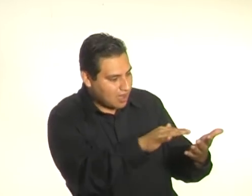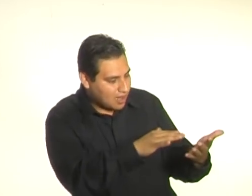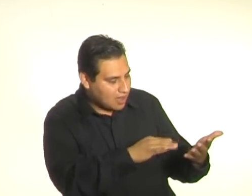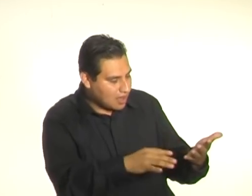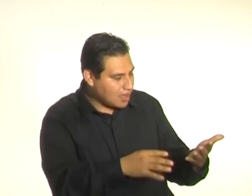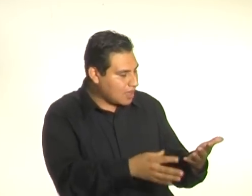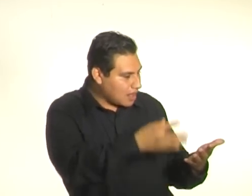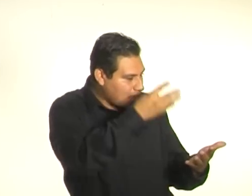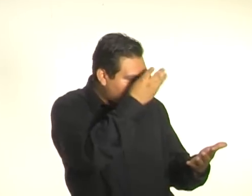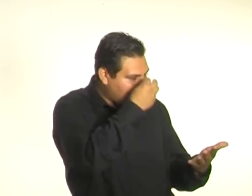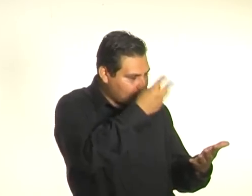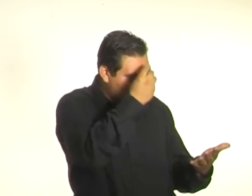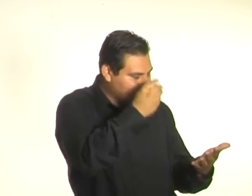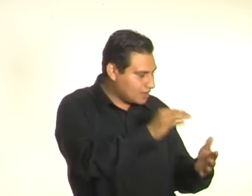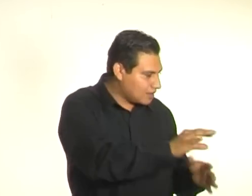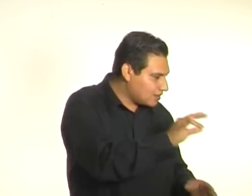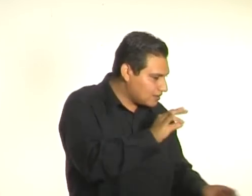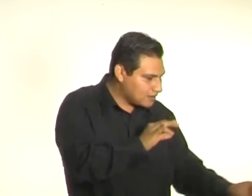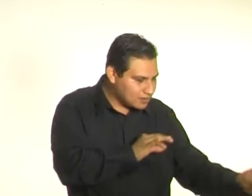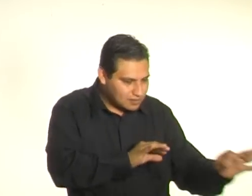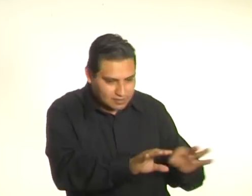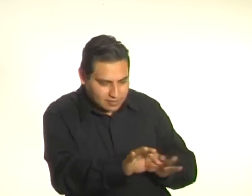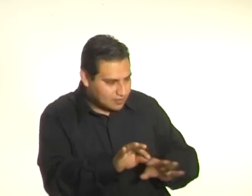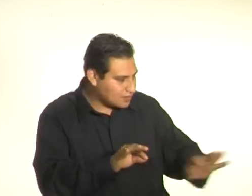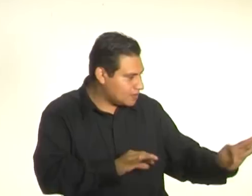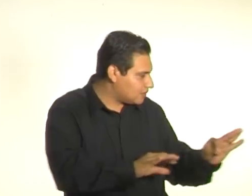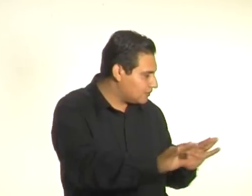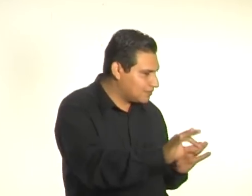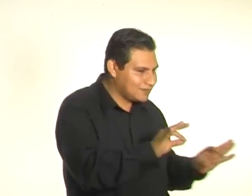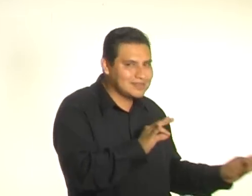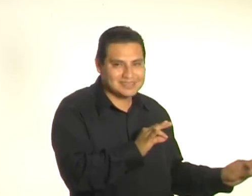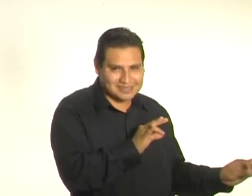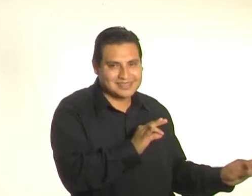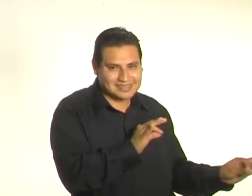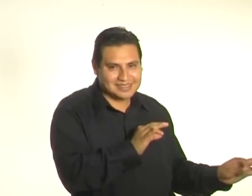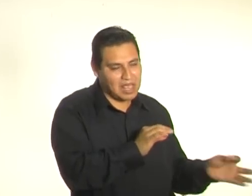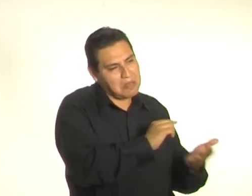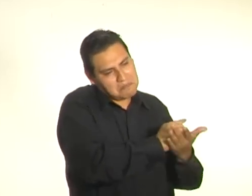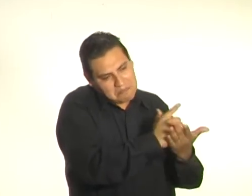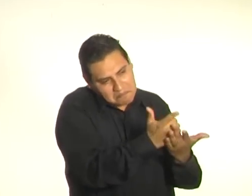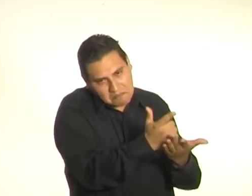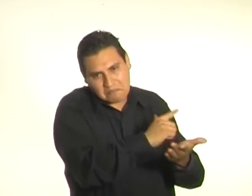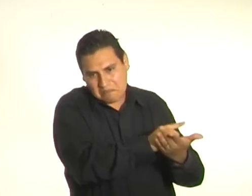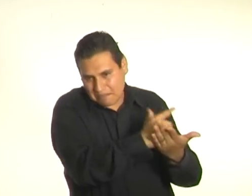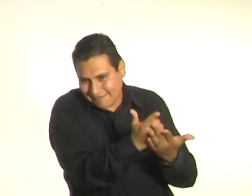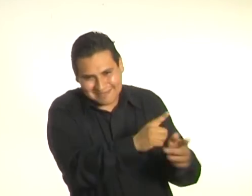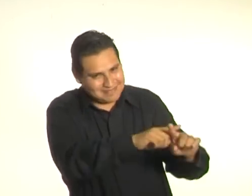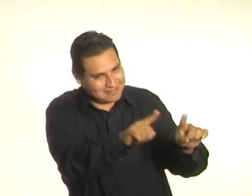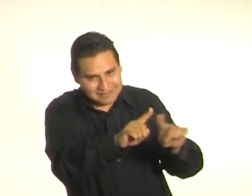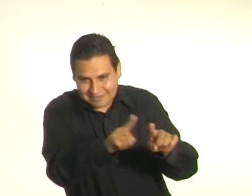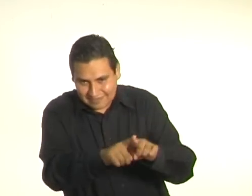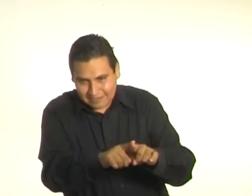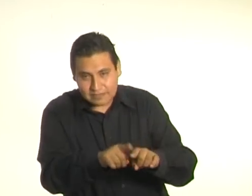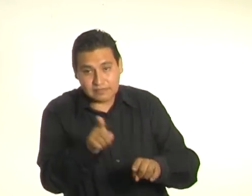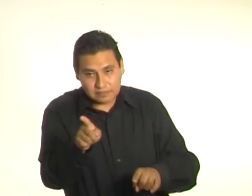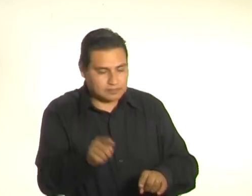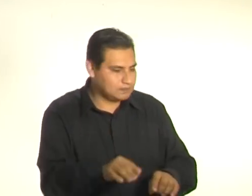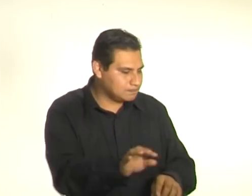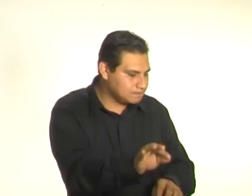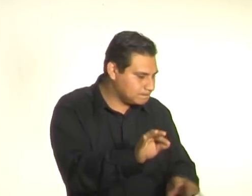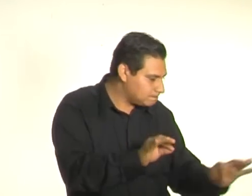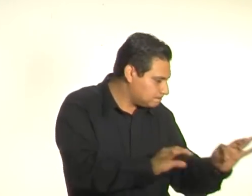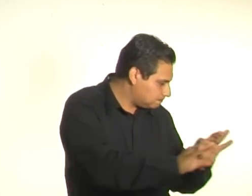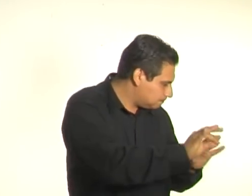basamos en esta fuente y en esta otra para poder tener nuestra información.